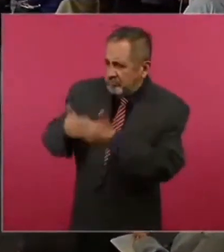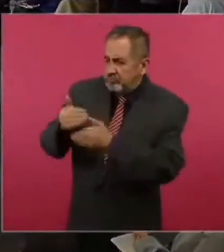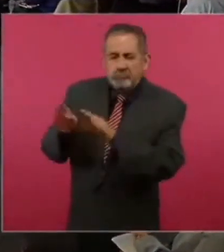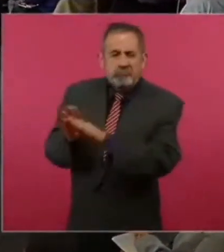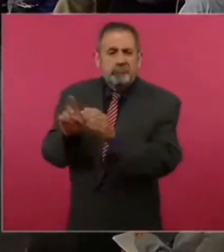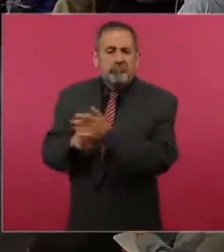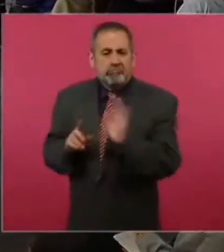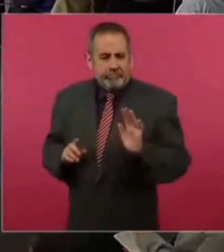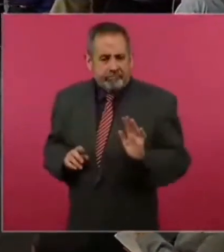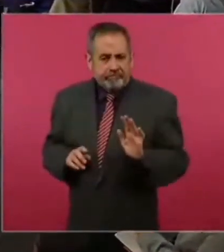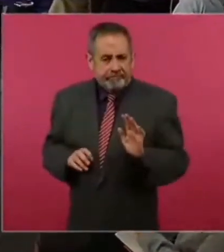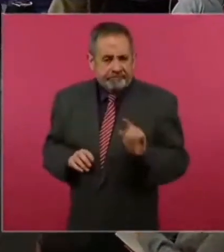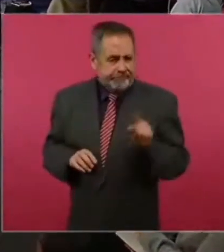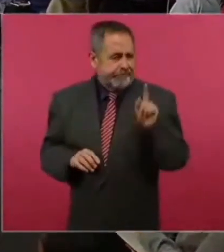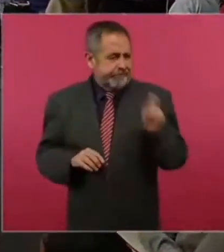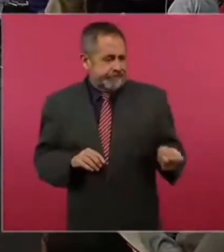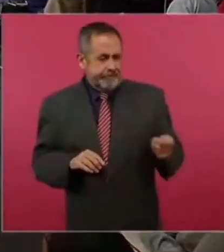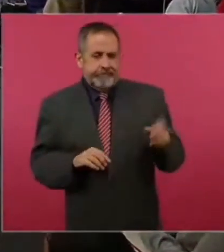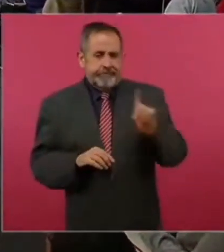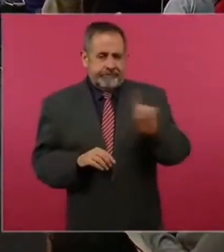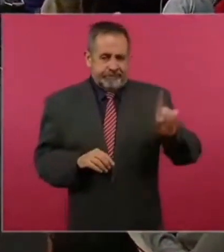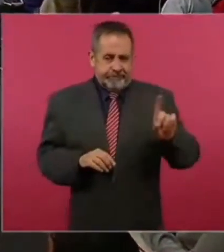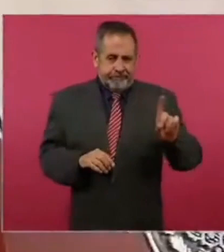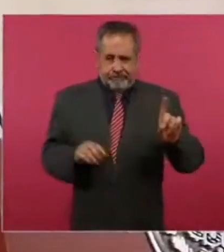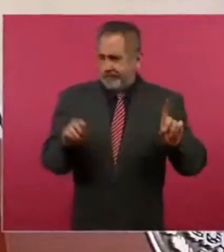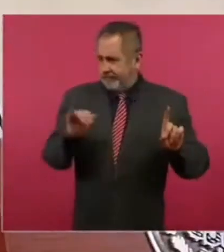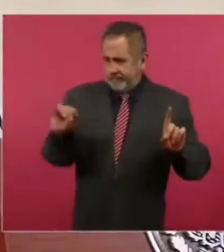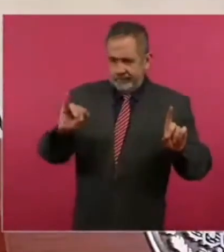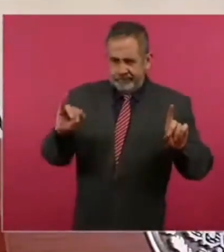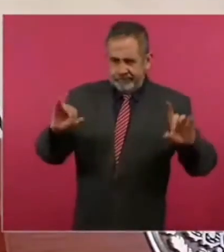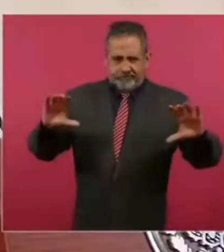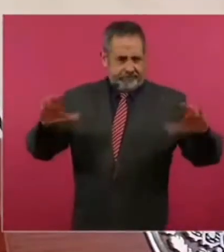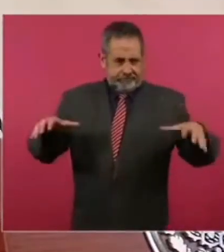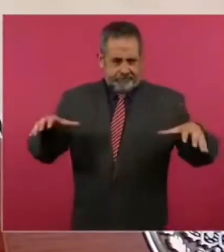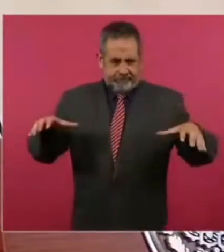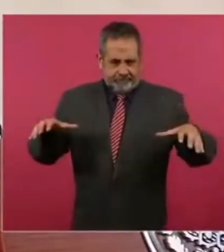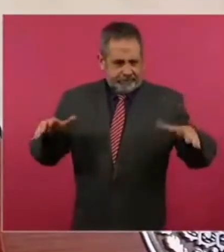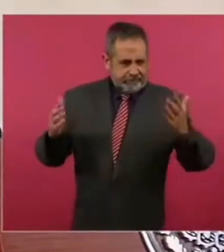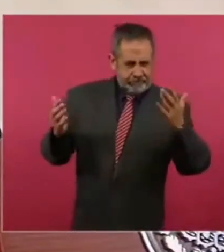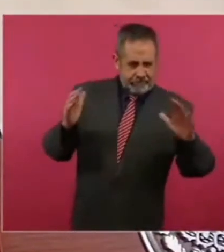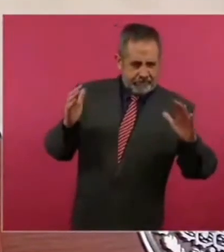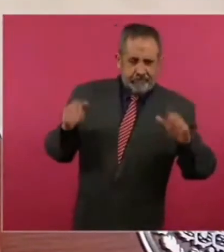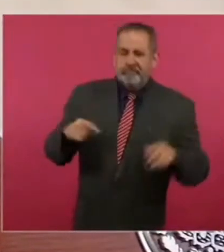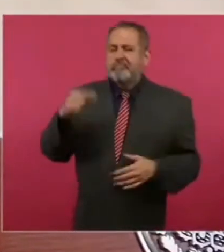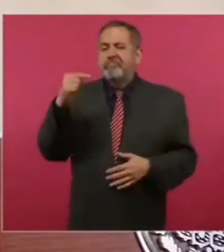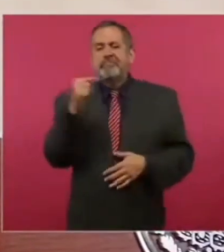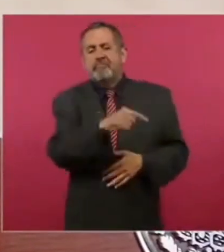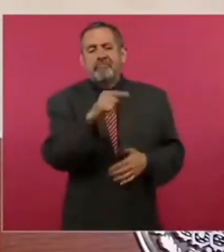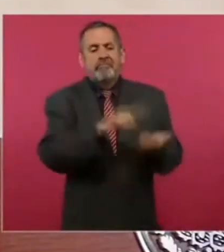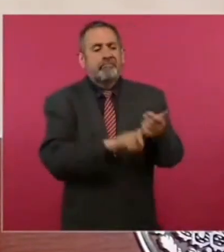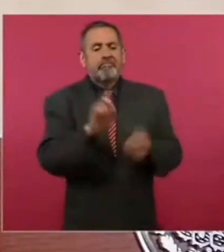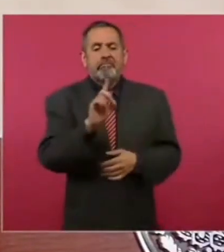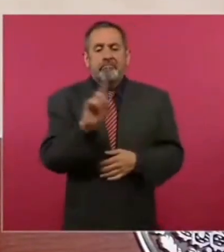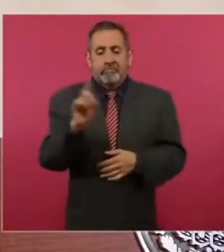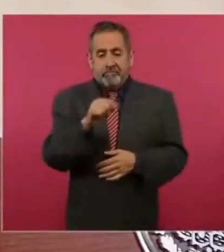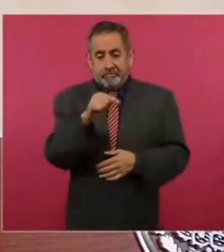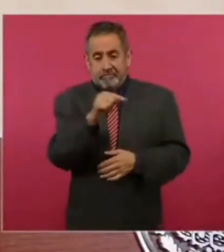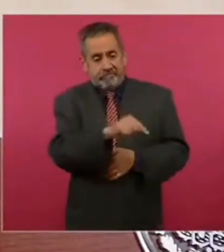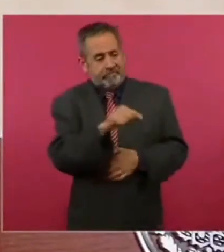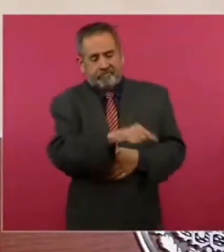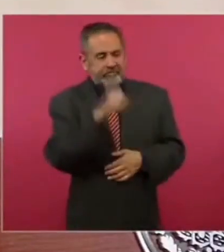y cómo ha sido el comportamiento de la derecha. Son los gobiernos de derecha los gobiernos